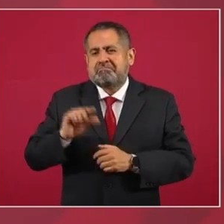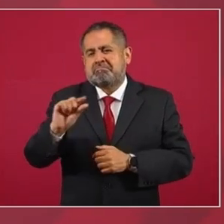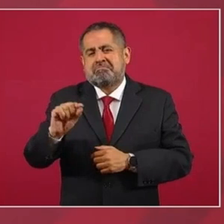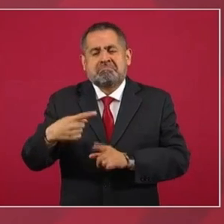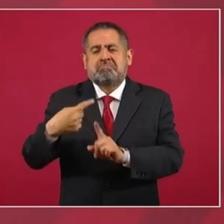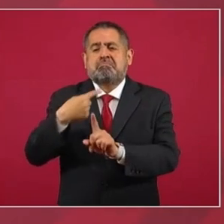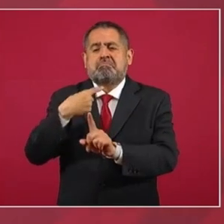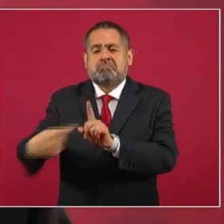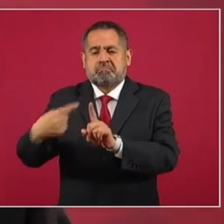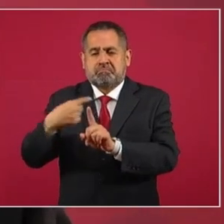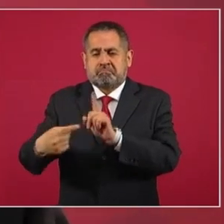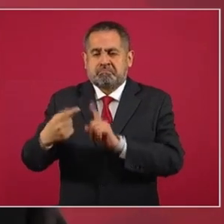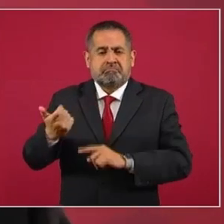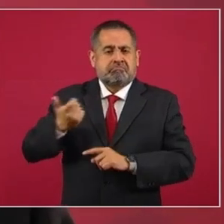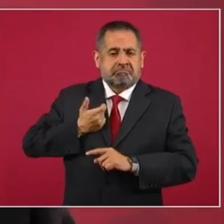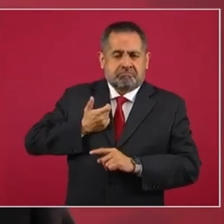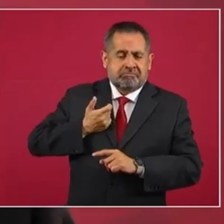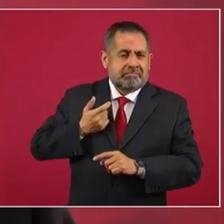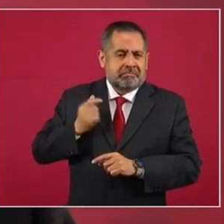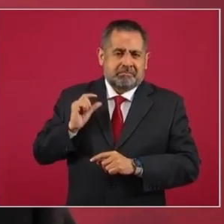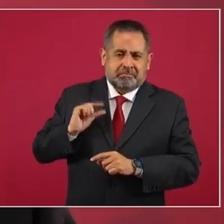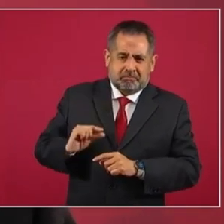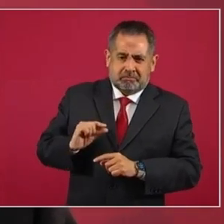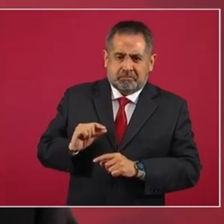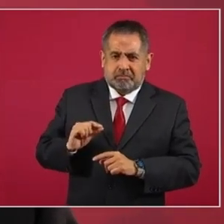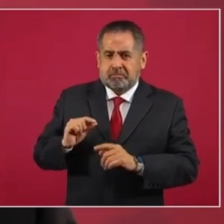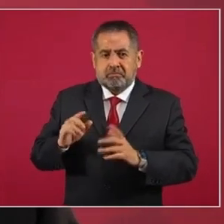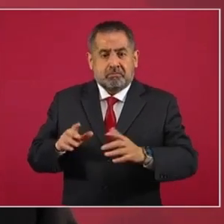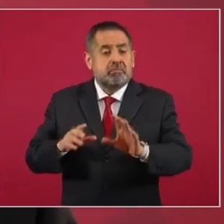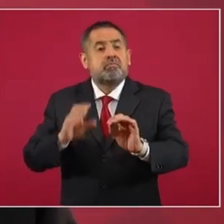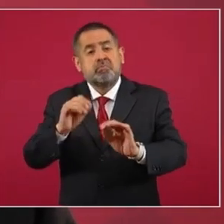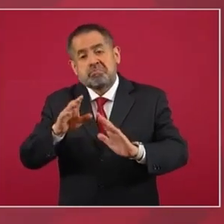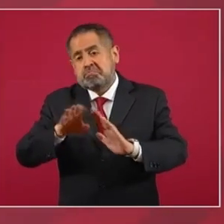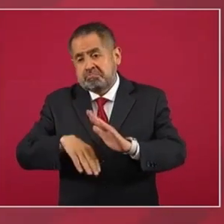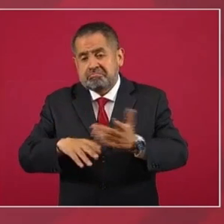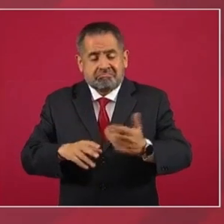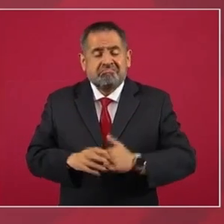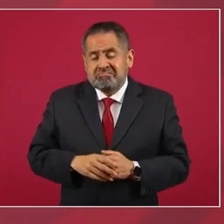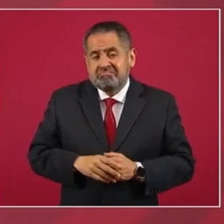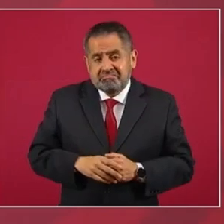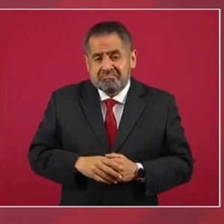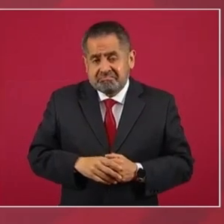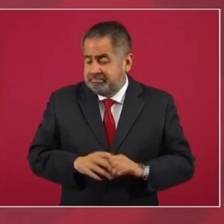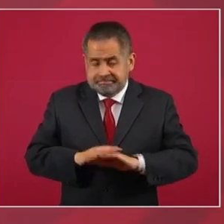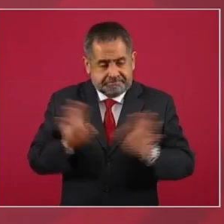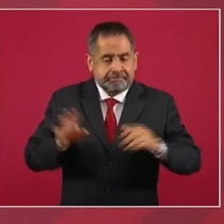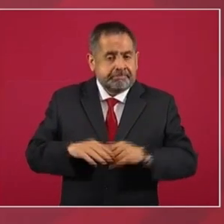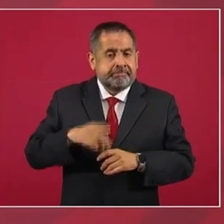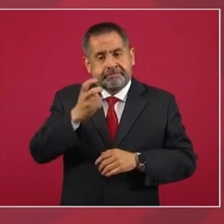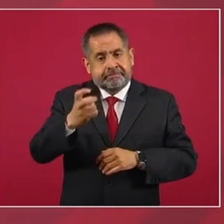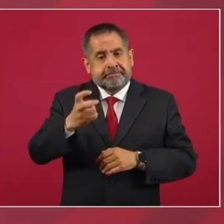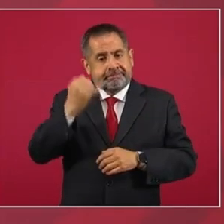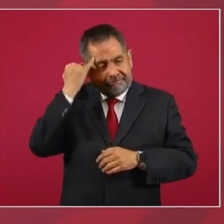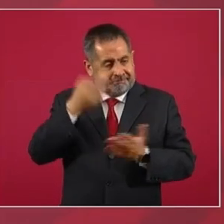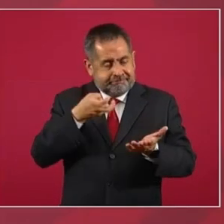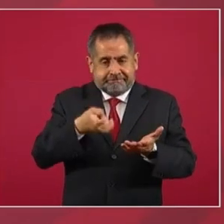mucho la mitad de su salario, si no es que menos. Entonces, esa iniciativa